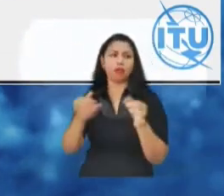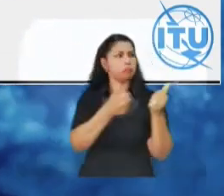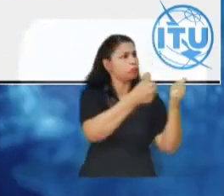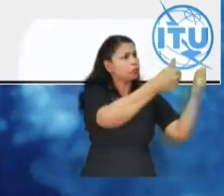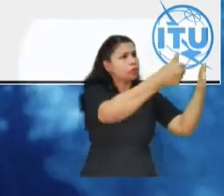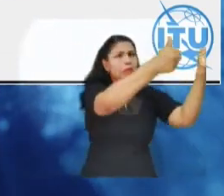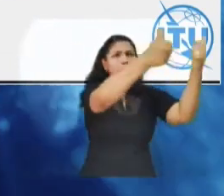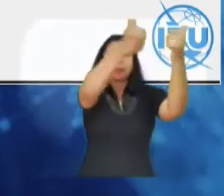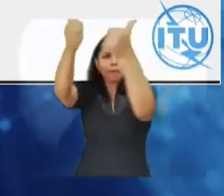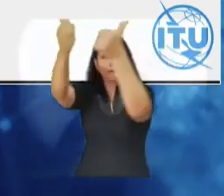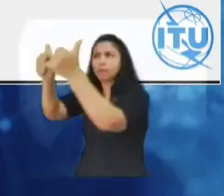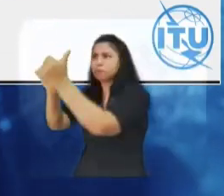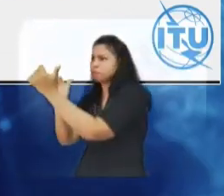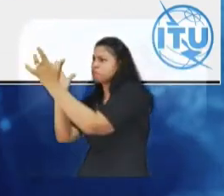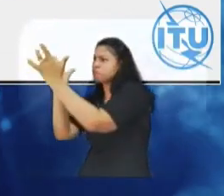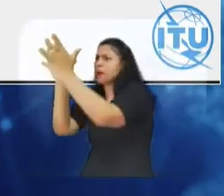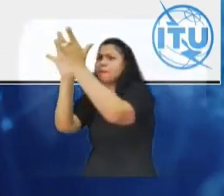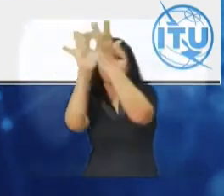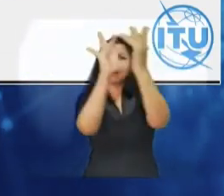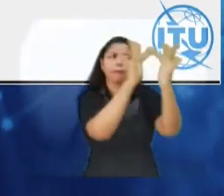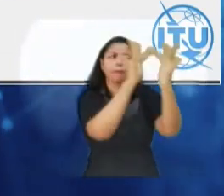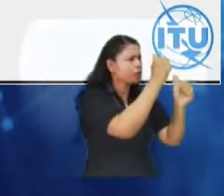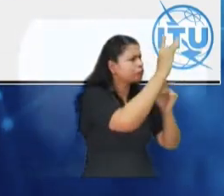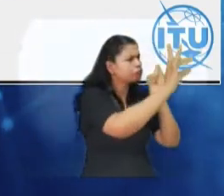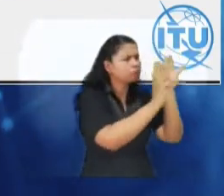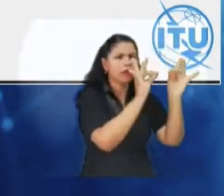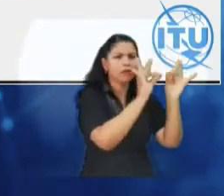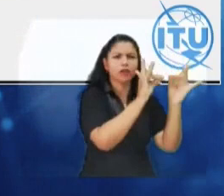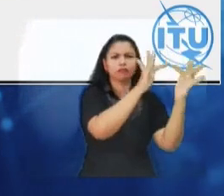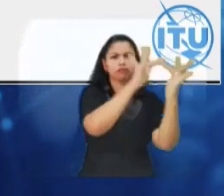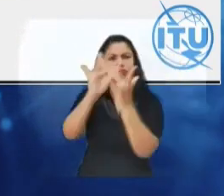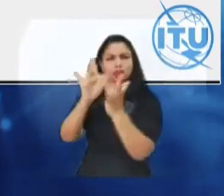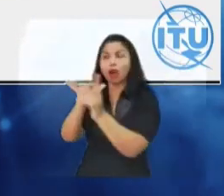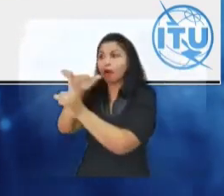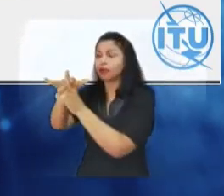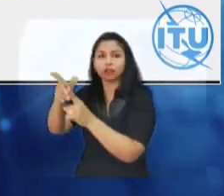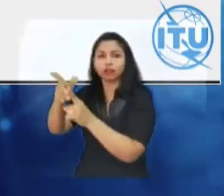de servicio de otros países. Siguiente slide.